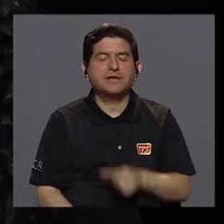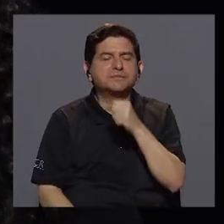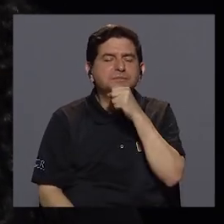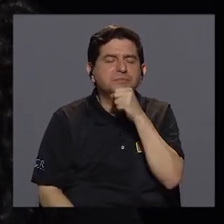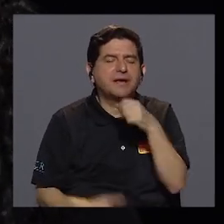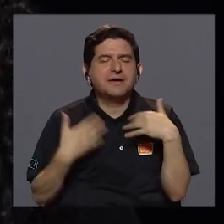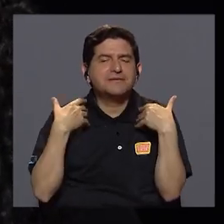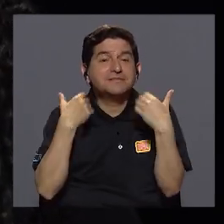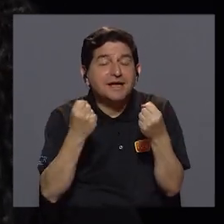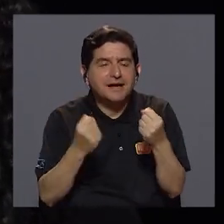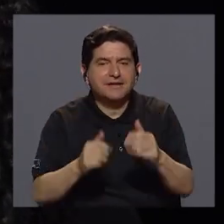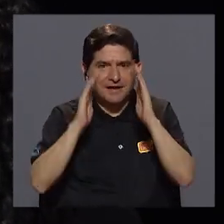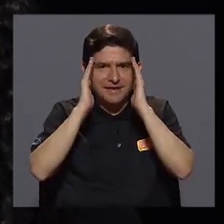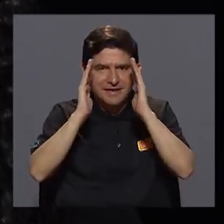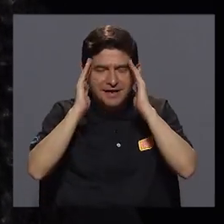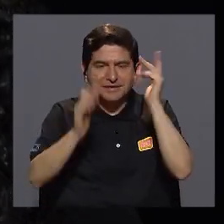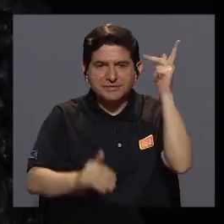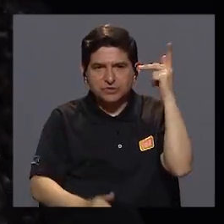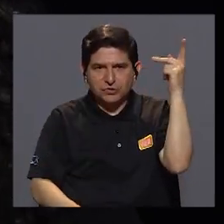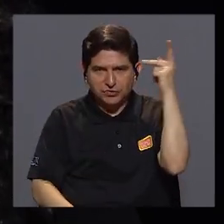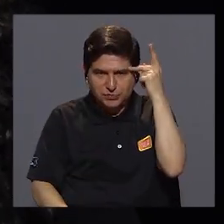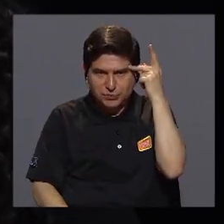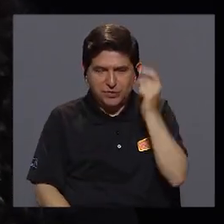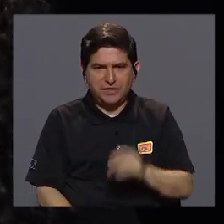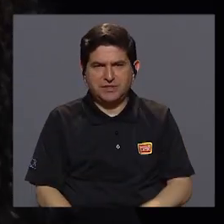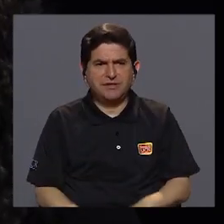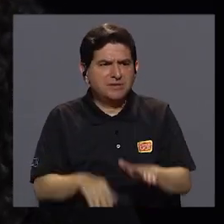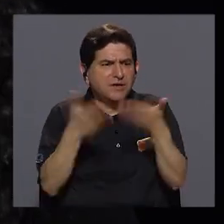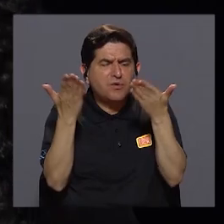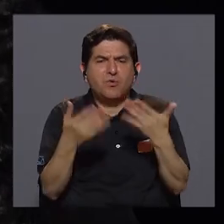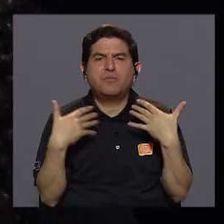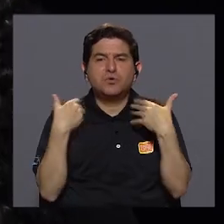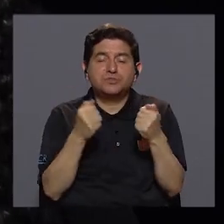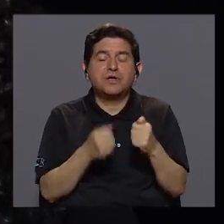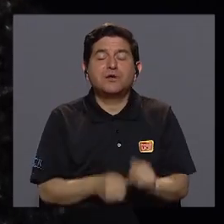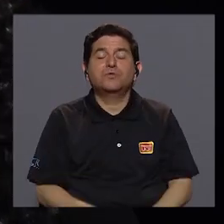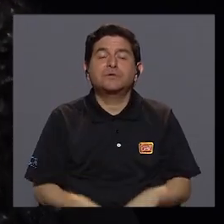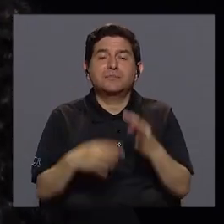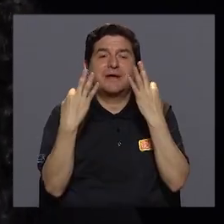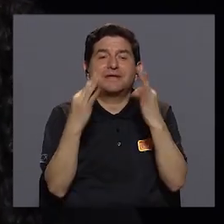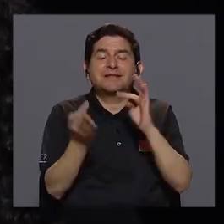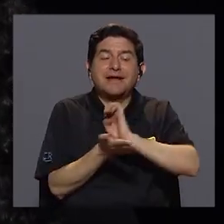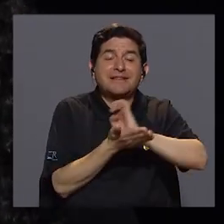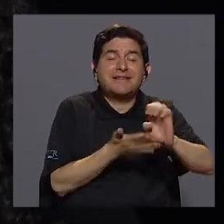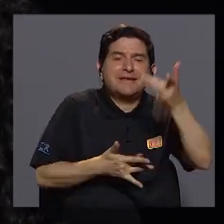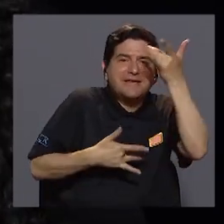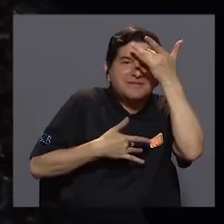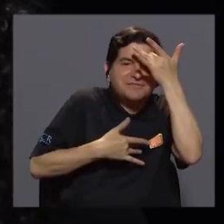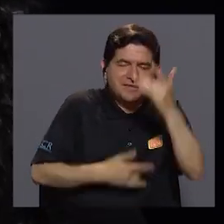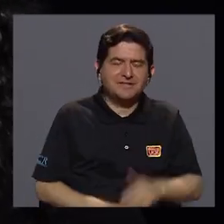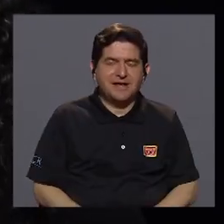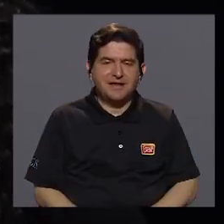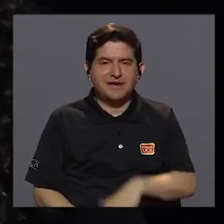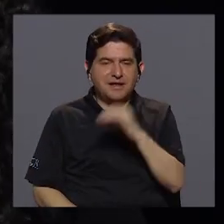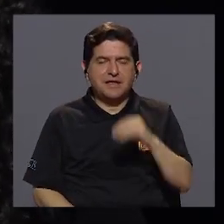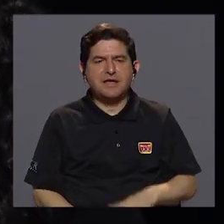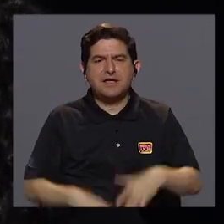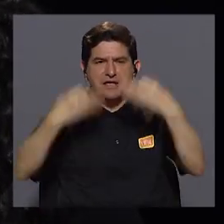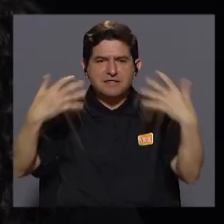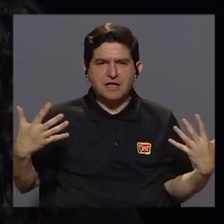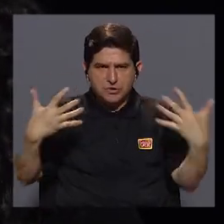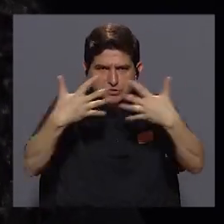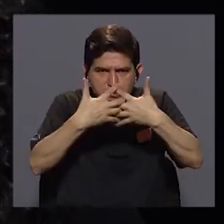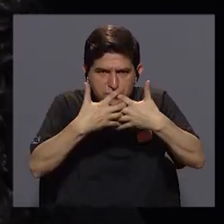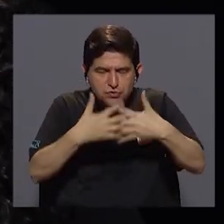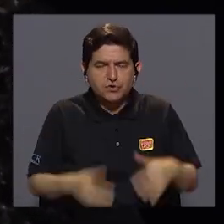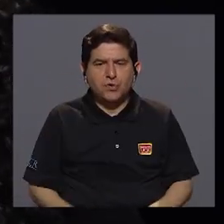vejez saludable y el abordaje de política en este caso sería hacia la salud preventiva y con medidas complementarias, por ejemplo,